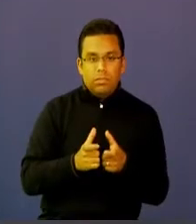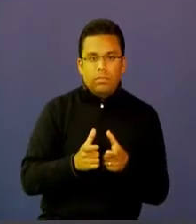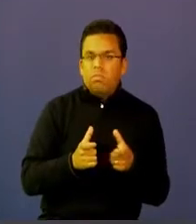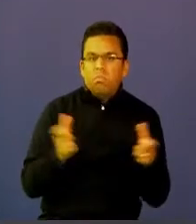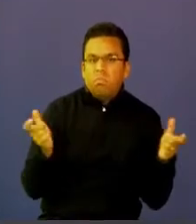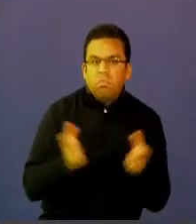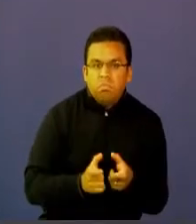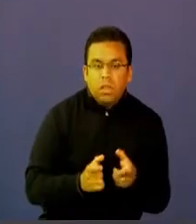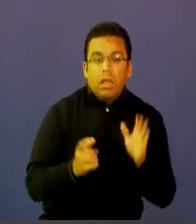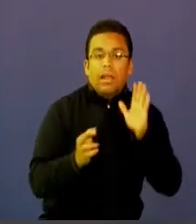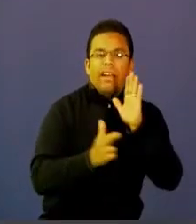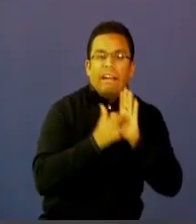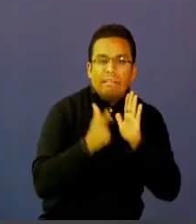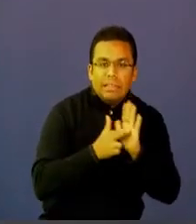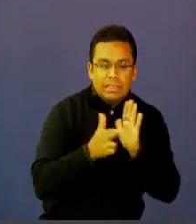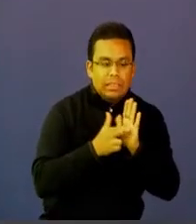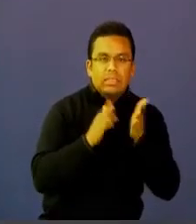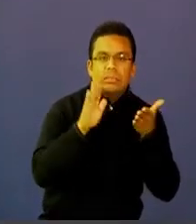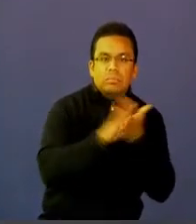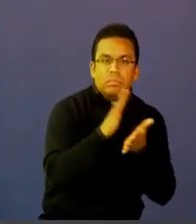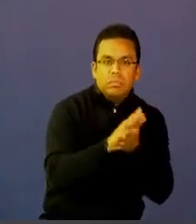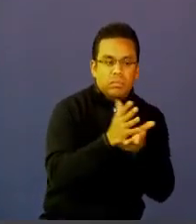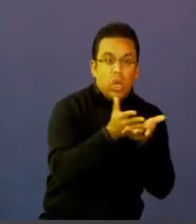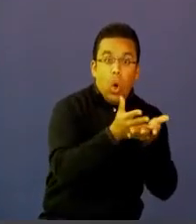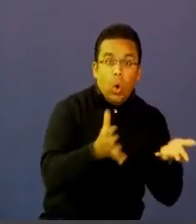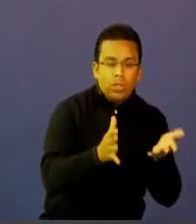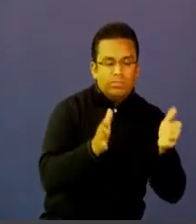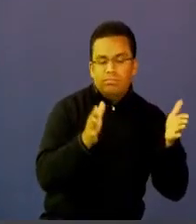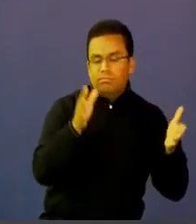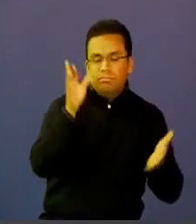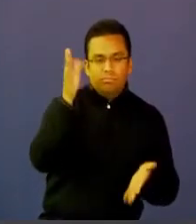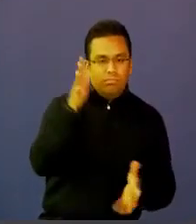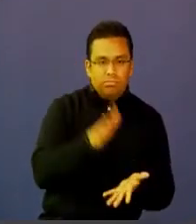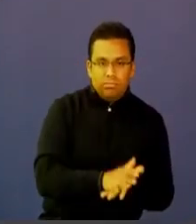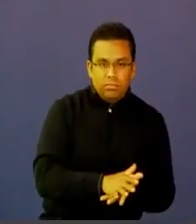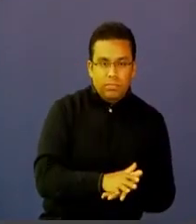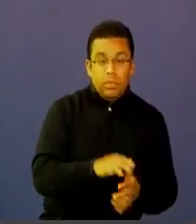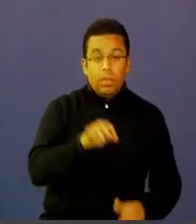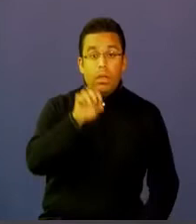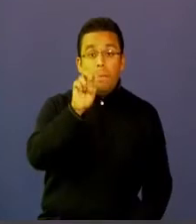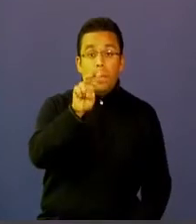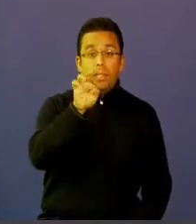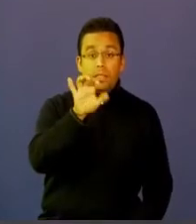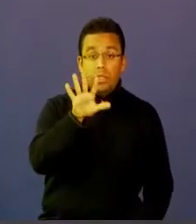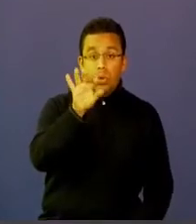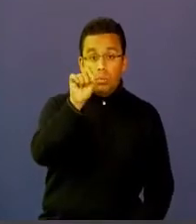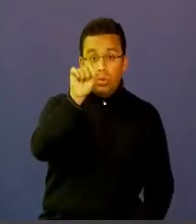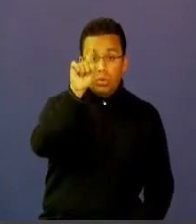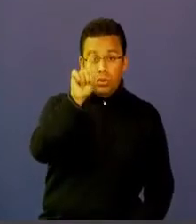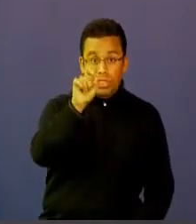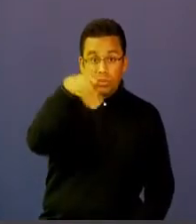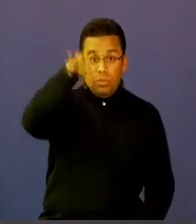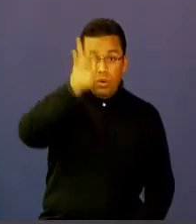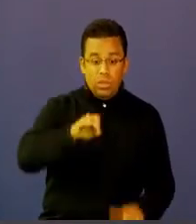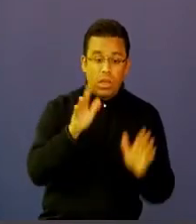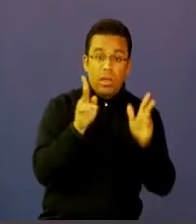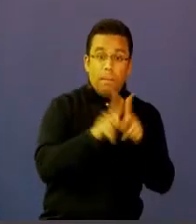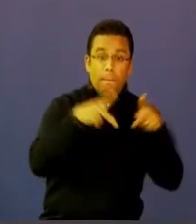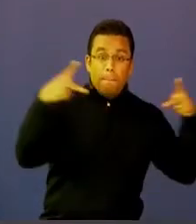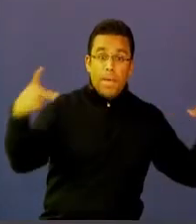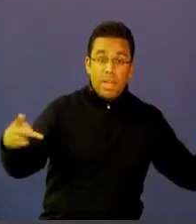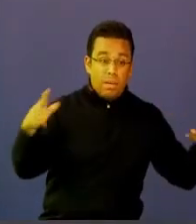impresas. En un 25.6% se ha reducido el consumo de periódico en papel